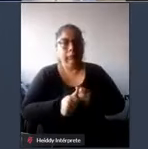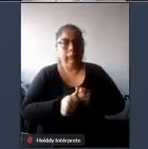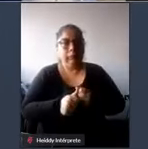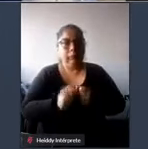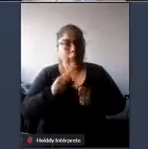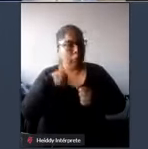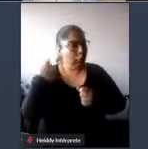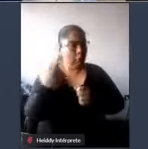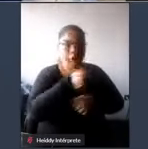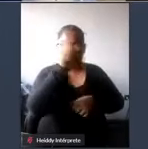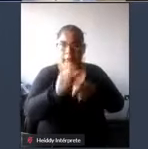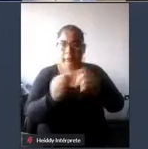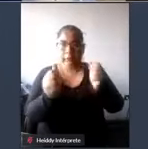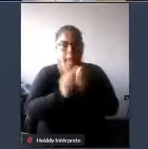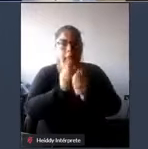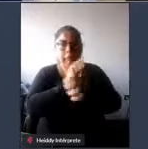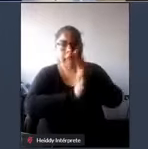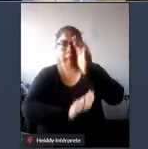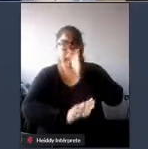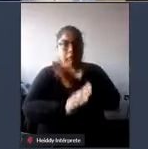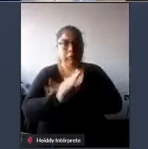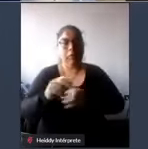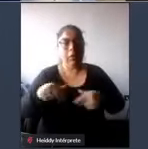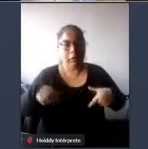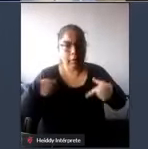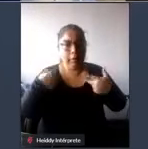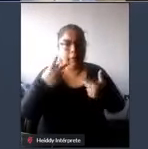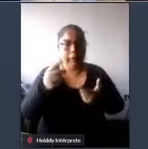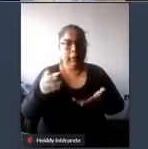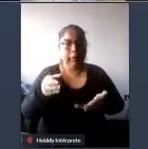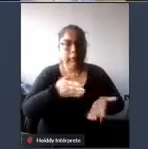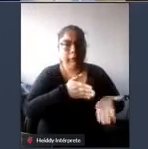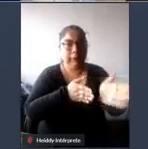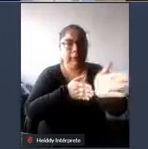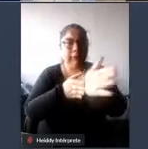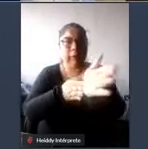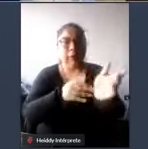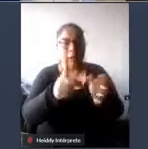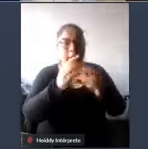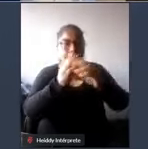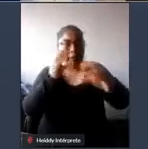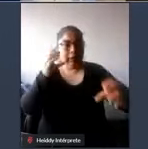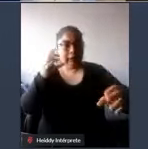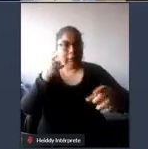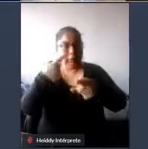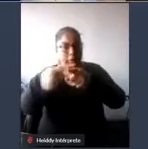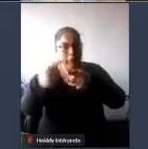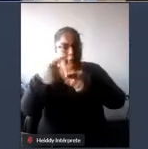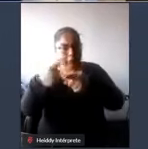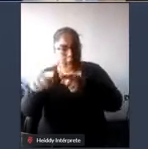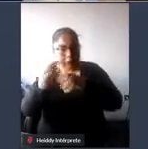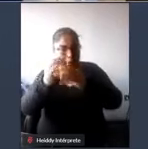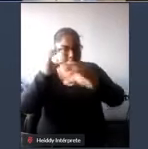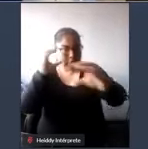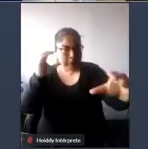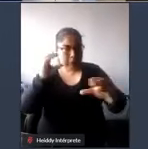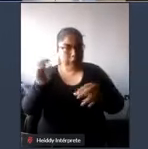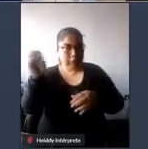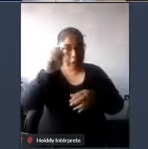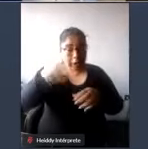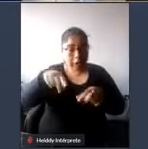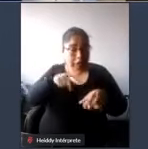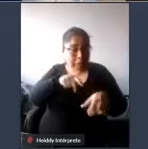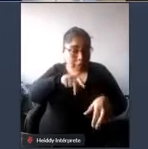persona con discapacidad pueda tener accesibilidad y tránsito por los sistemas de transporte y por las vías